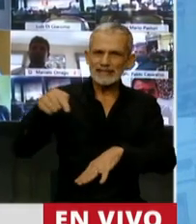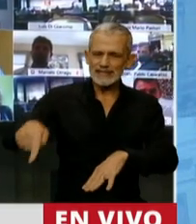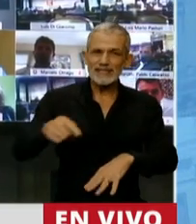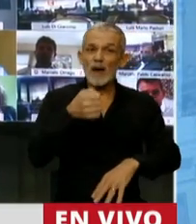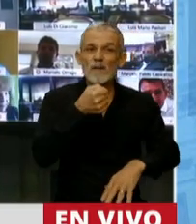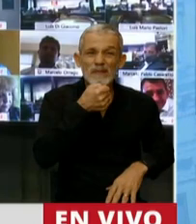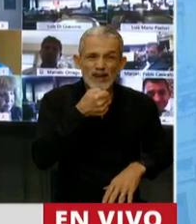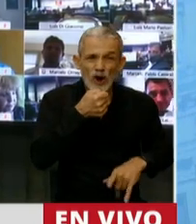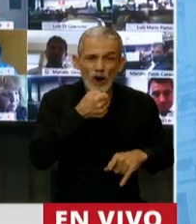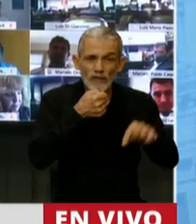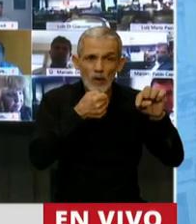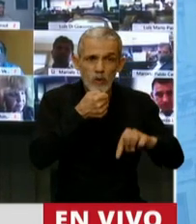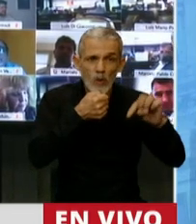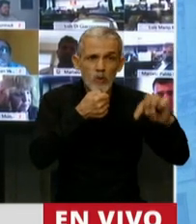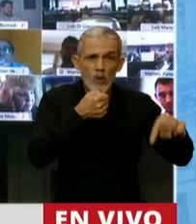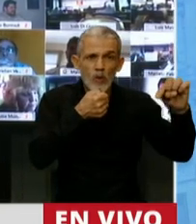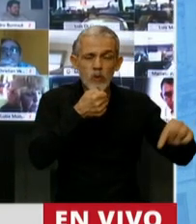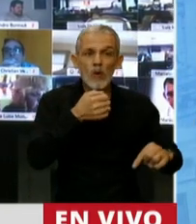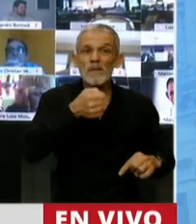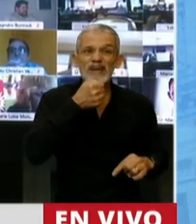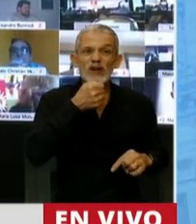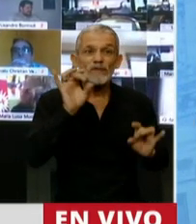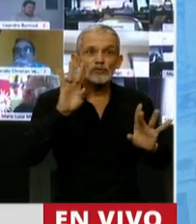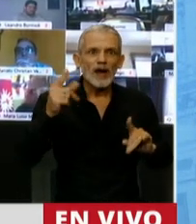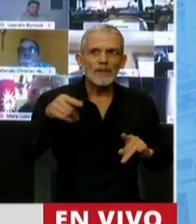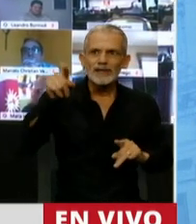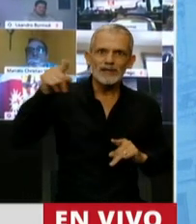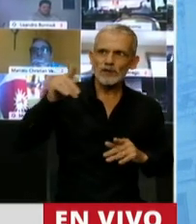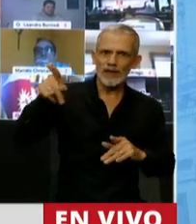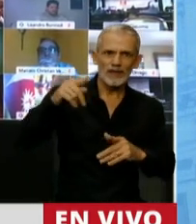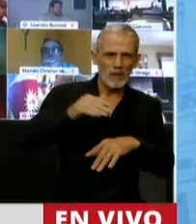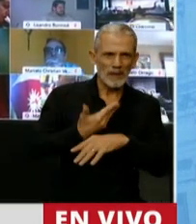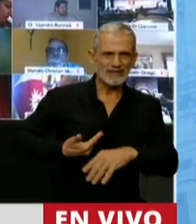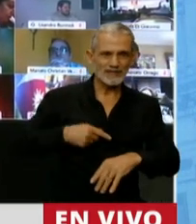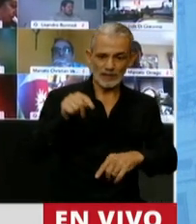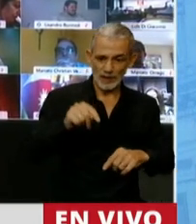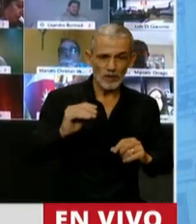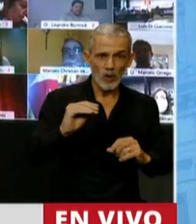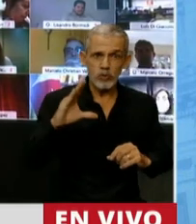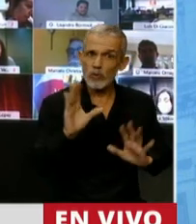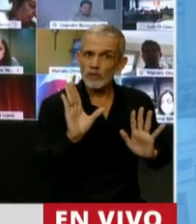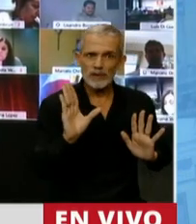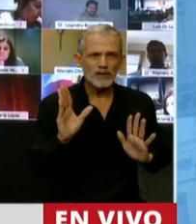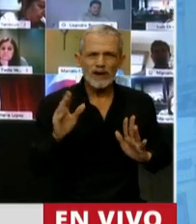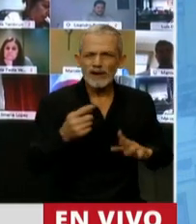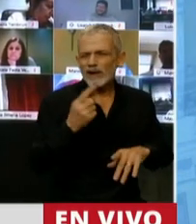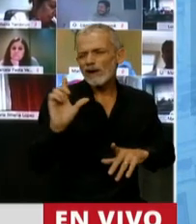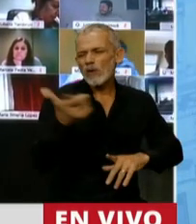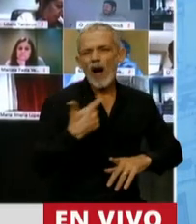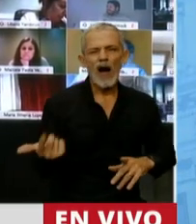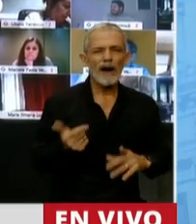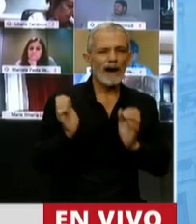micrófonos activados solamente al orador a quien habla, no existe la posibilidad de,